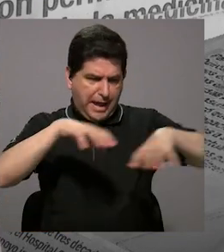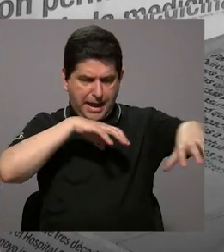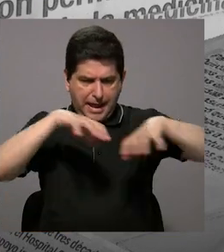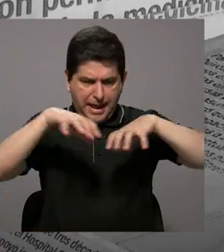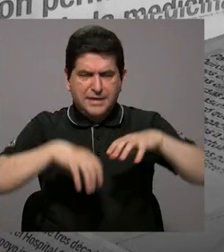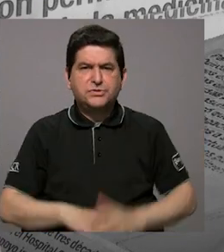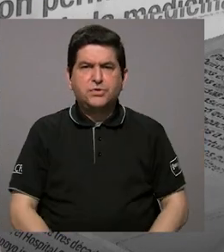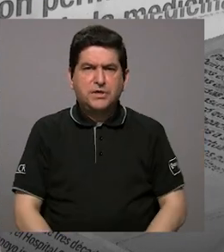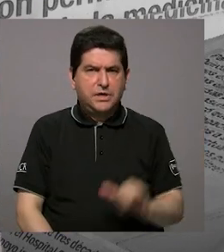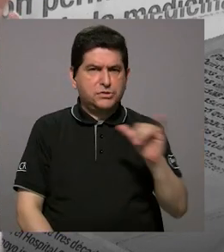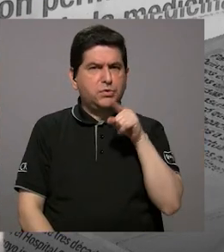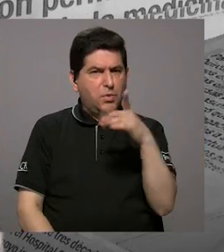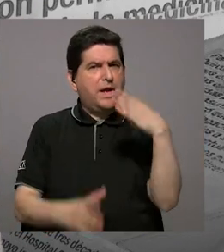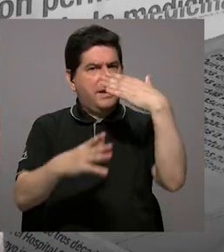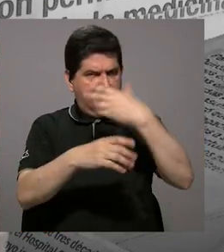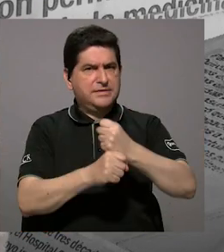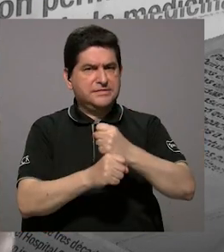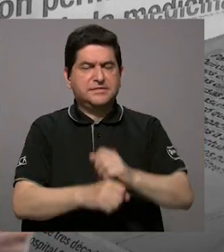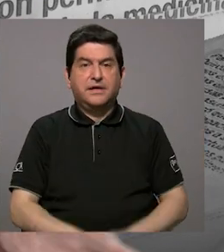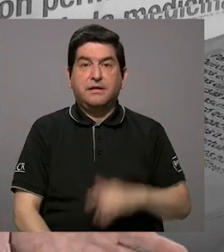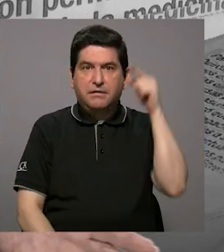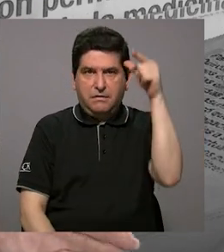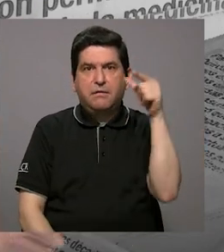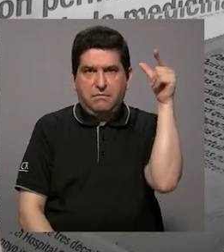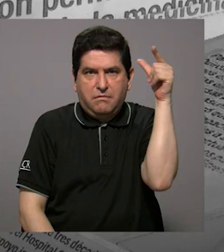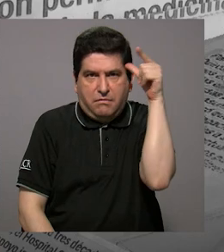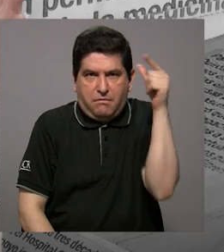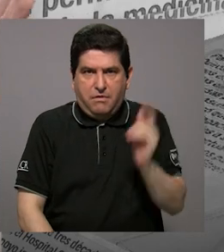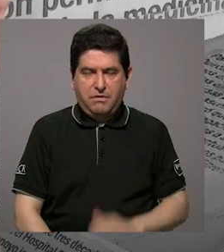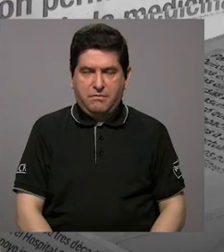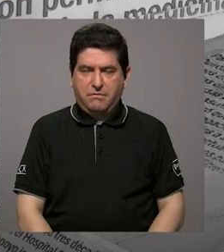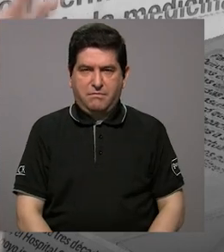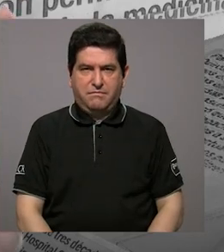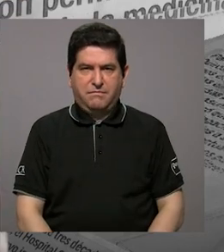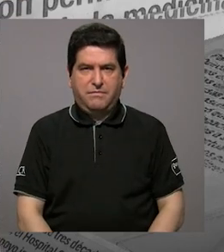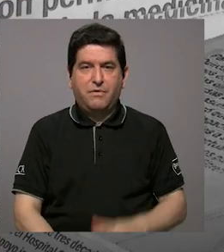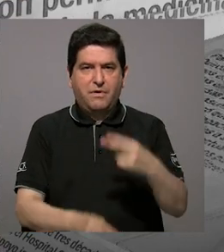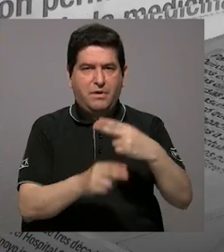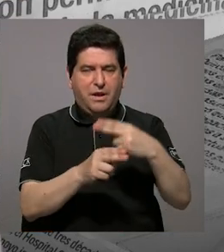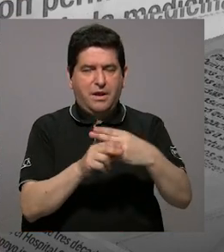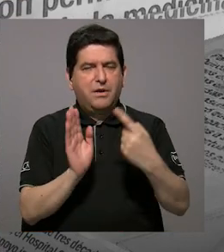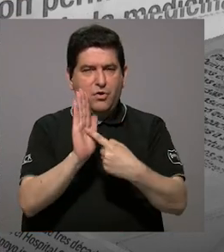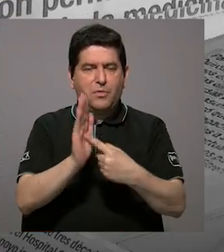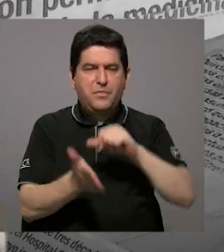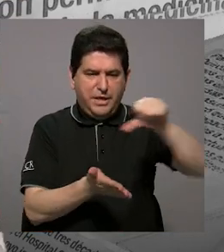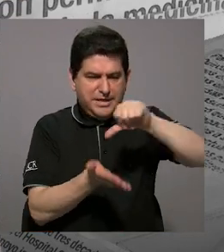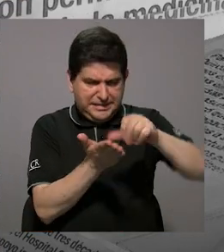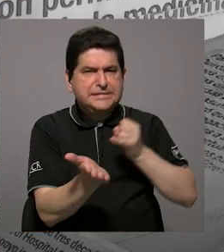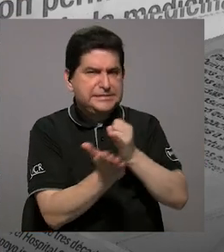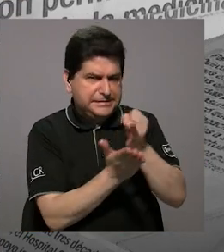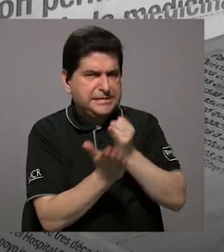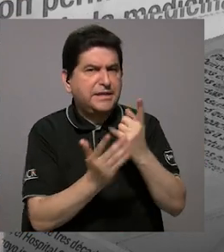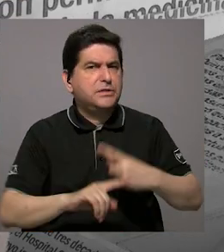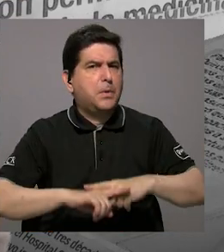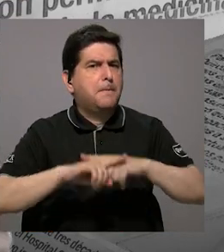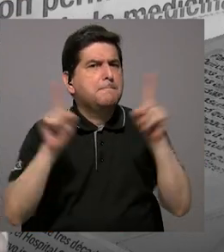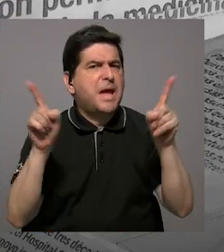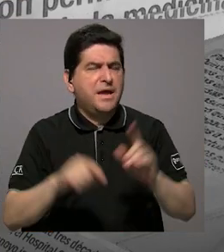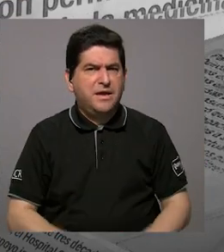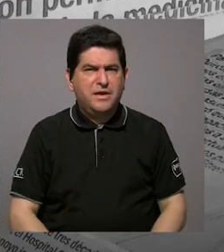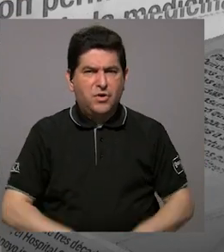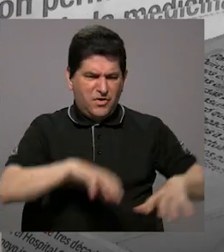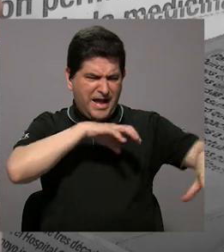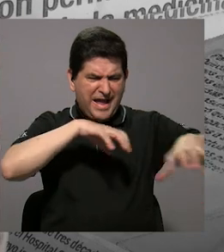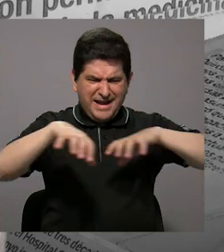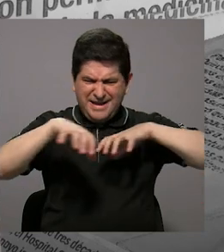de actividades que ustedes también realizan? Porque, bueno, evidentemente el nombre lo dice, es un centro de investigación, pero ¿qué